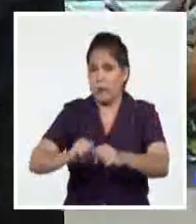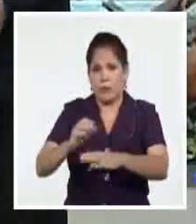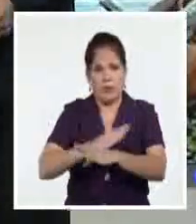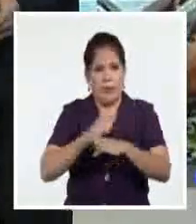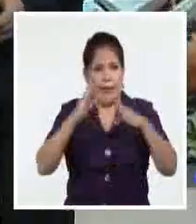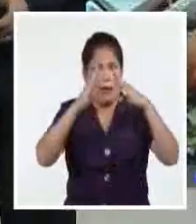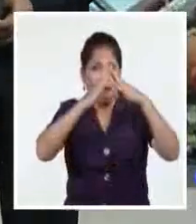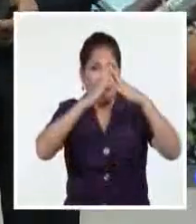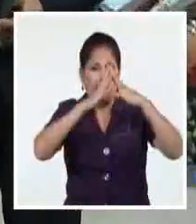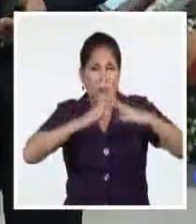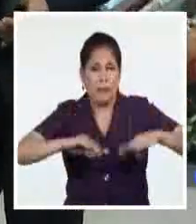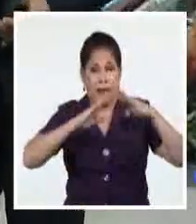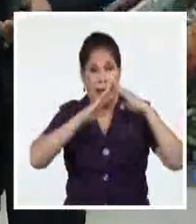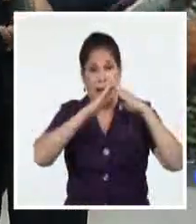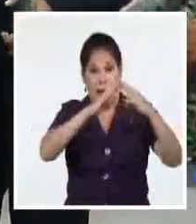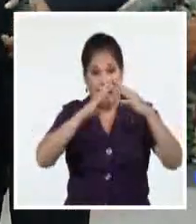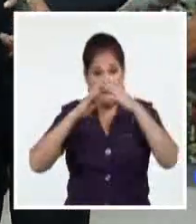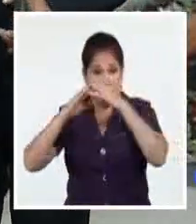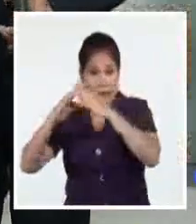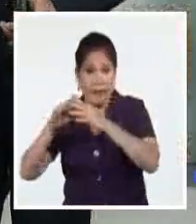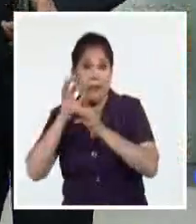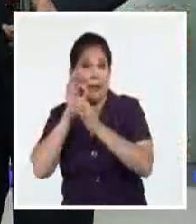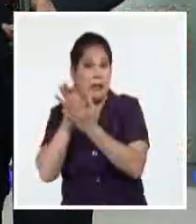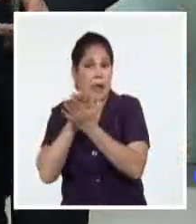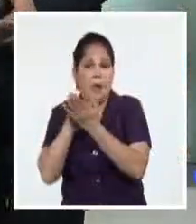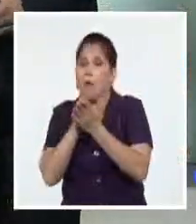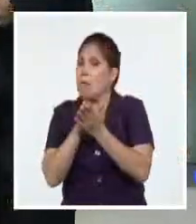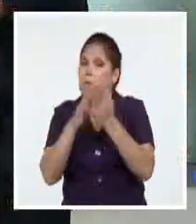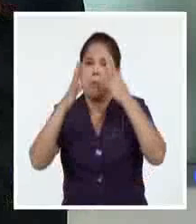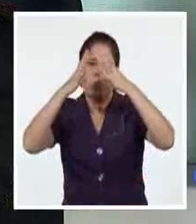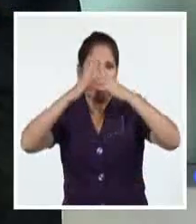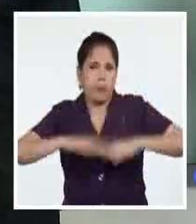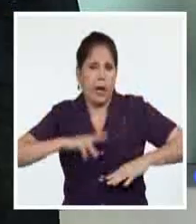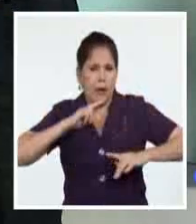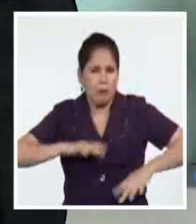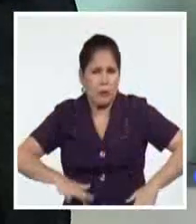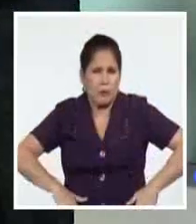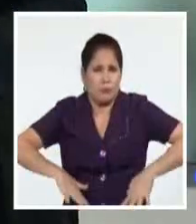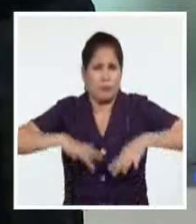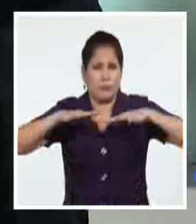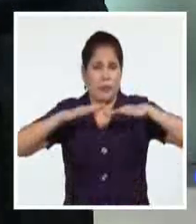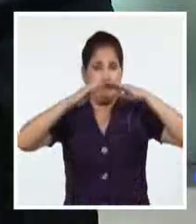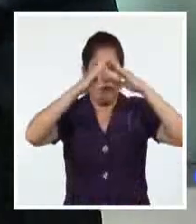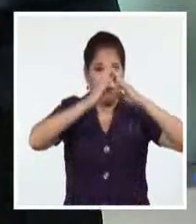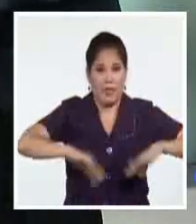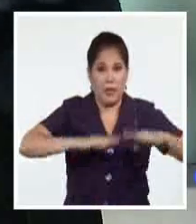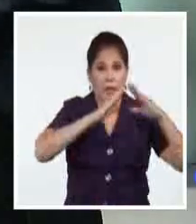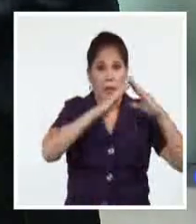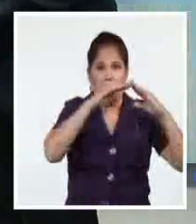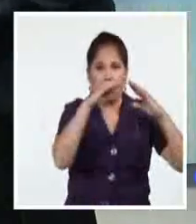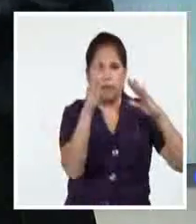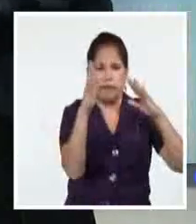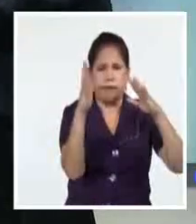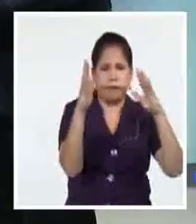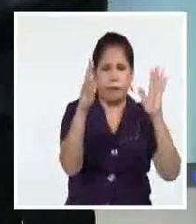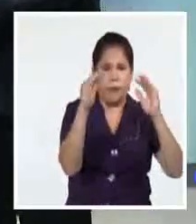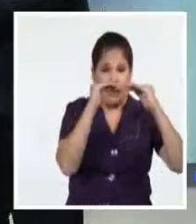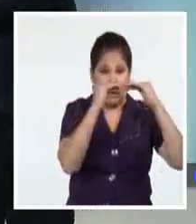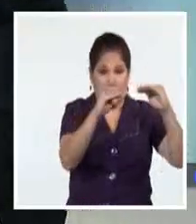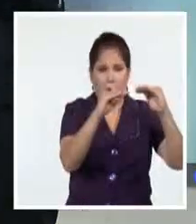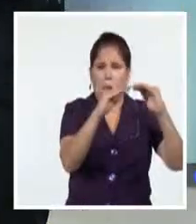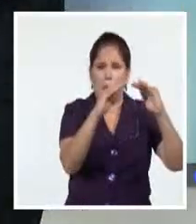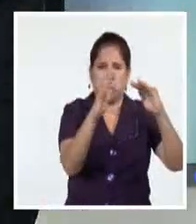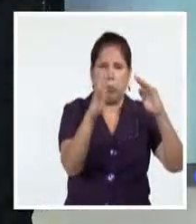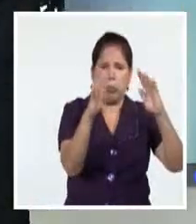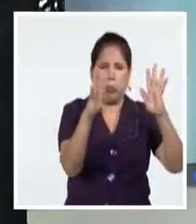Casas de tabaco y escogidas derribadas, inundaciones, derrumbes, viviendas sin techo, como esta que ven ustedes